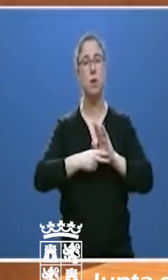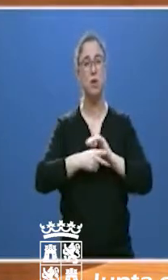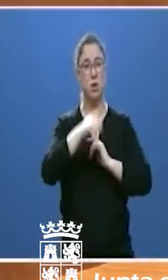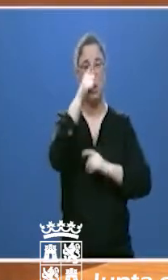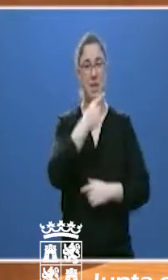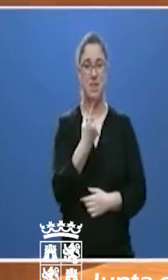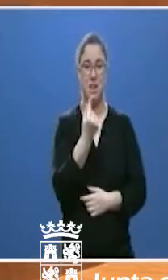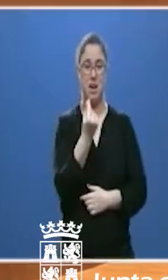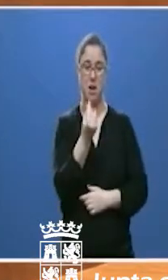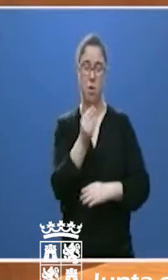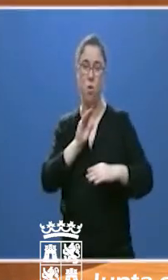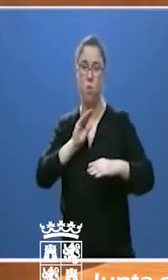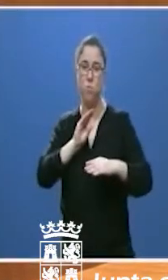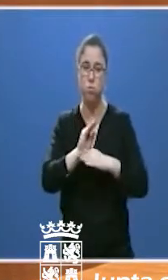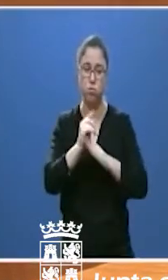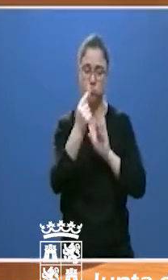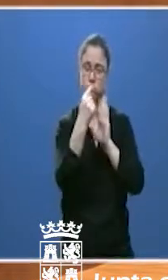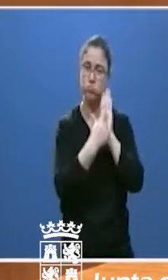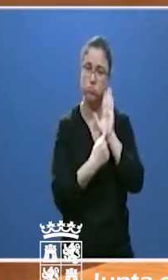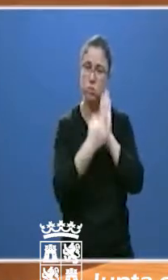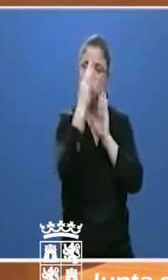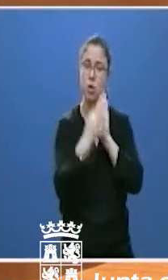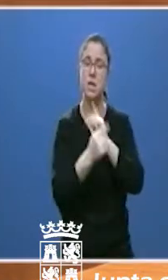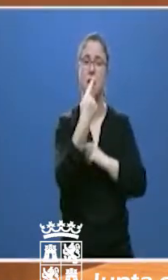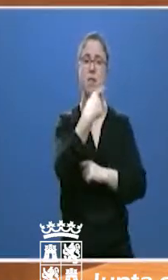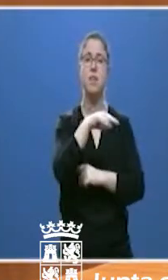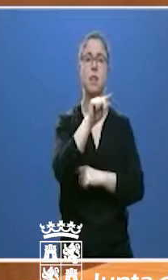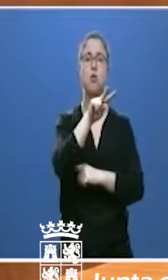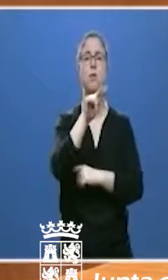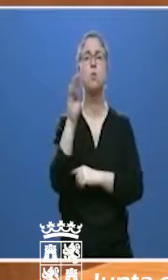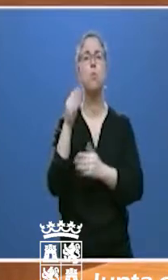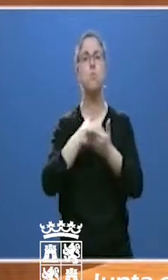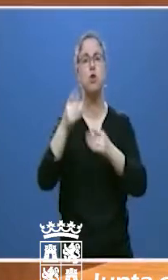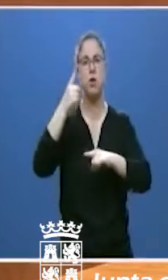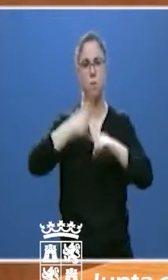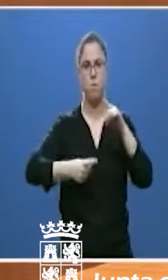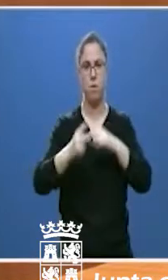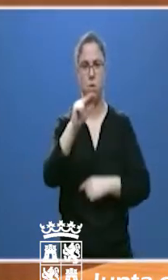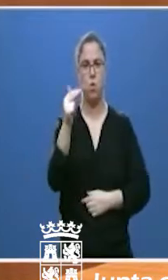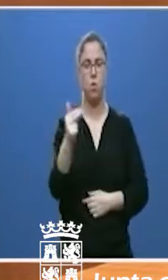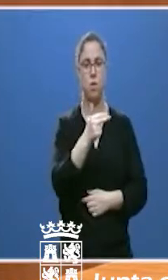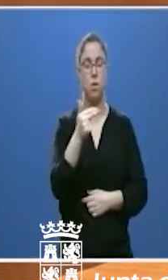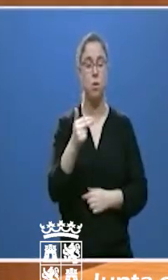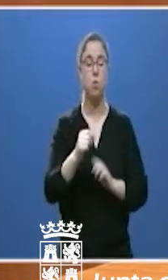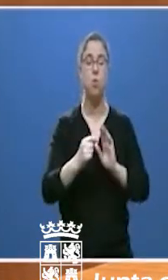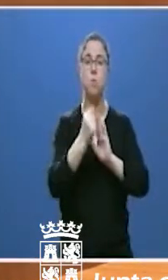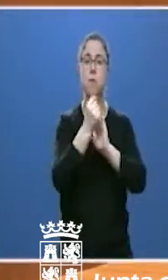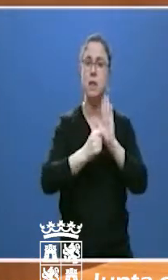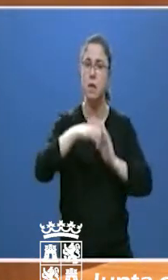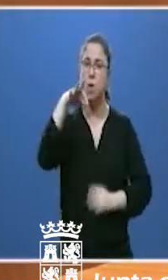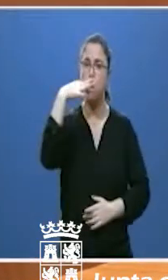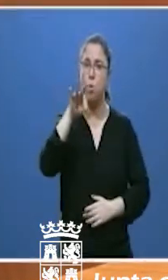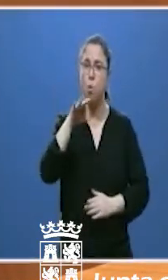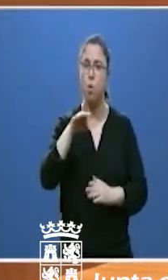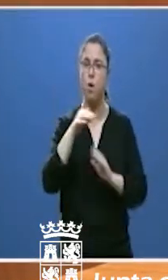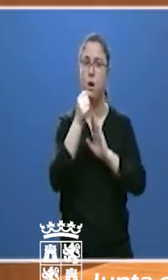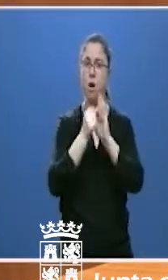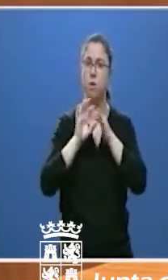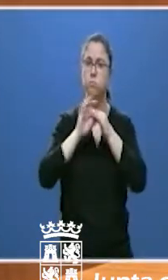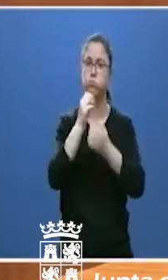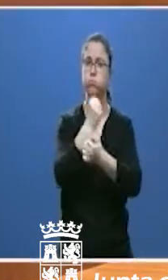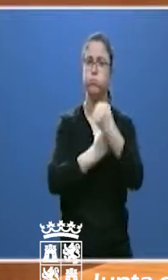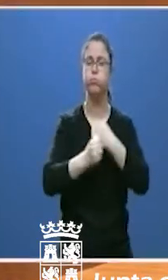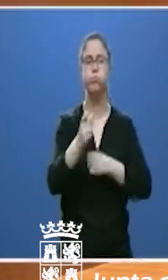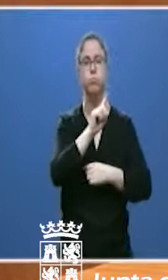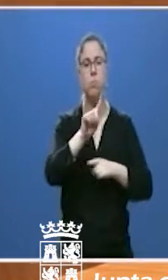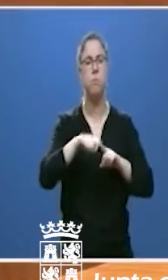millones y medio de euros. Señorías, estas no son las únicas medidas económicas que estamos impulsando para